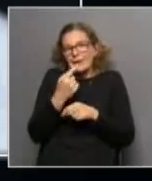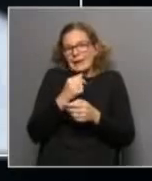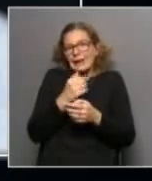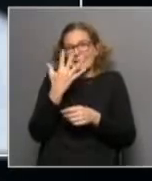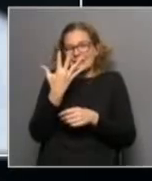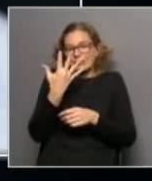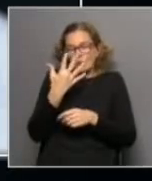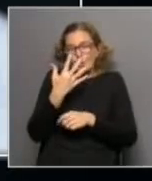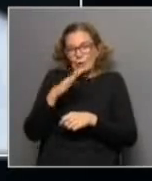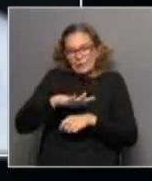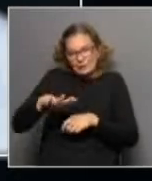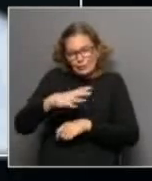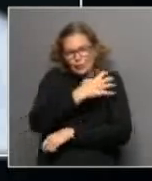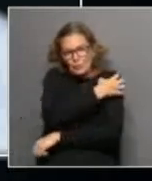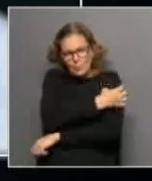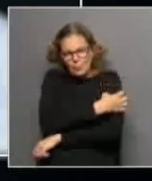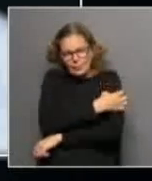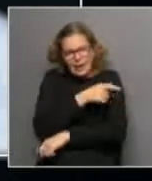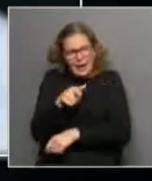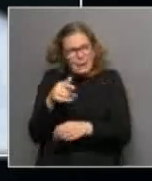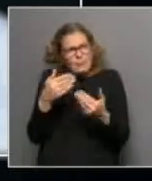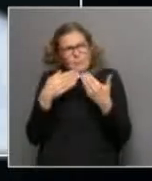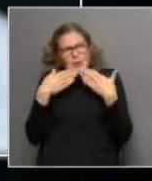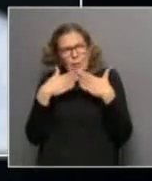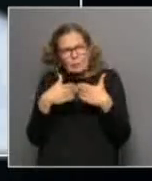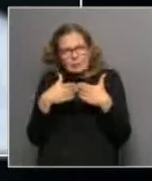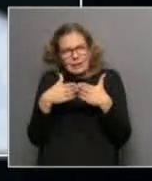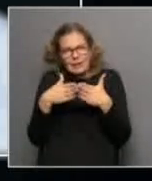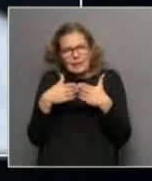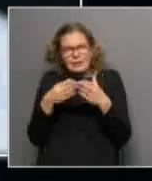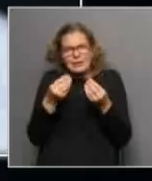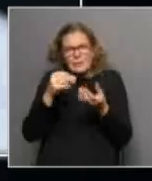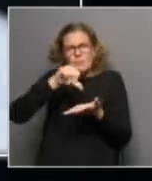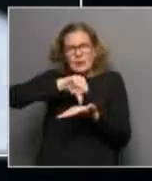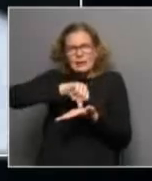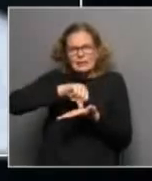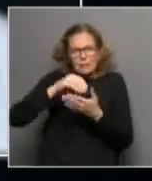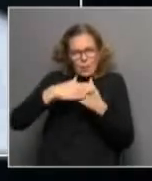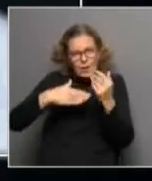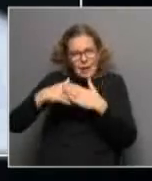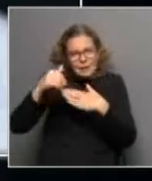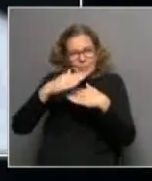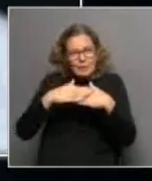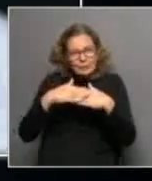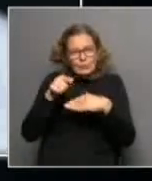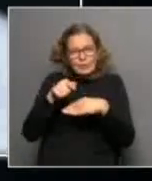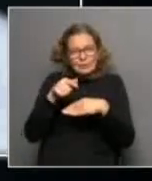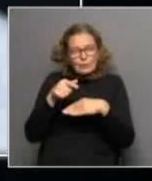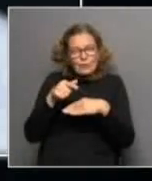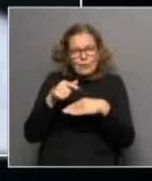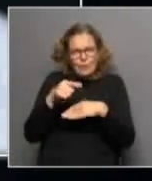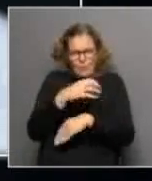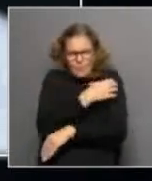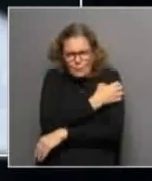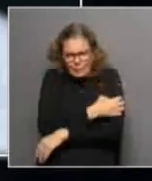niños son pobres. Acá la pregunta es, ¿qué país estamos construyendo con estos niveles de